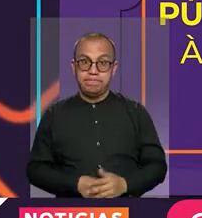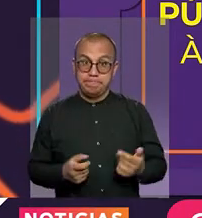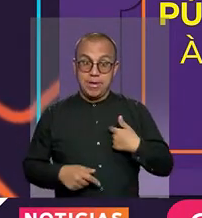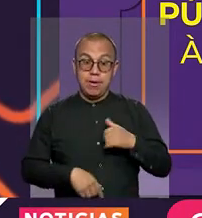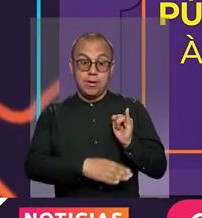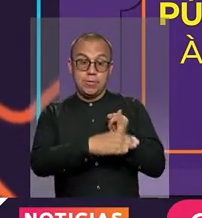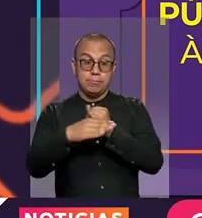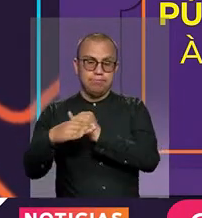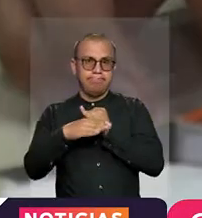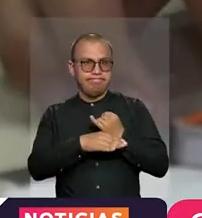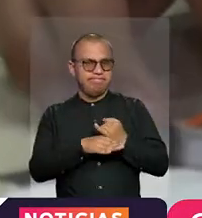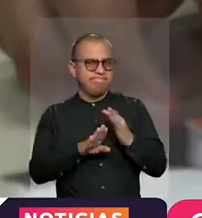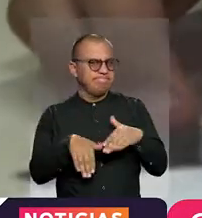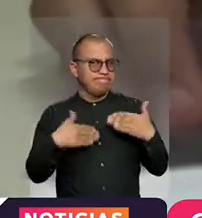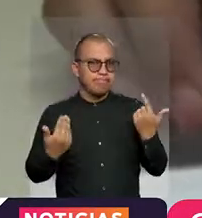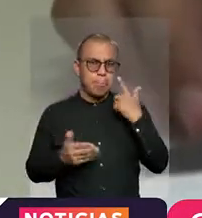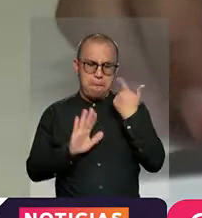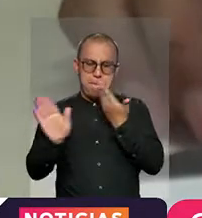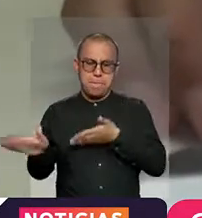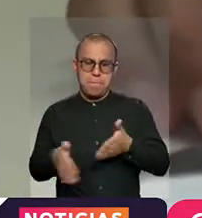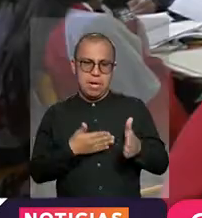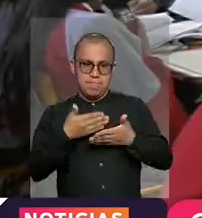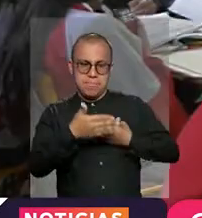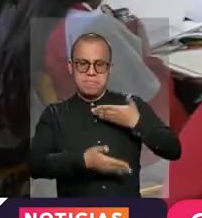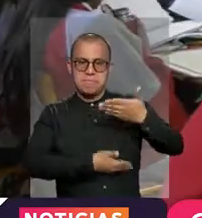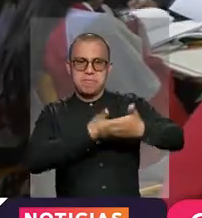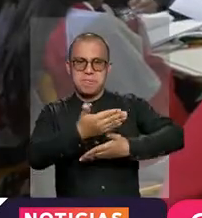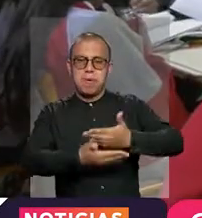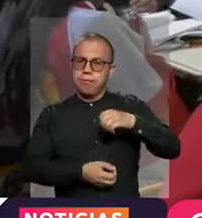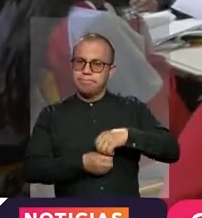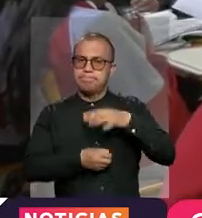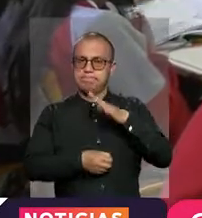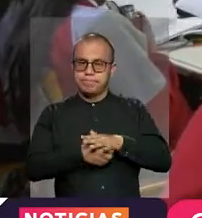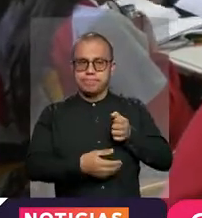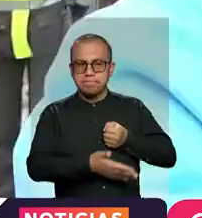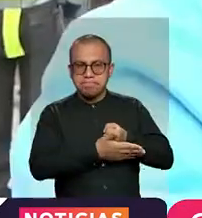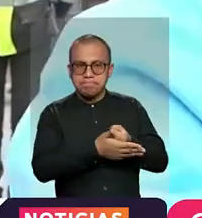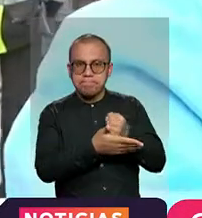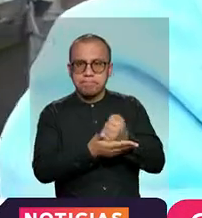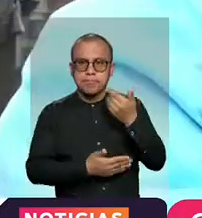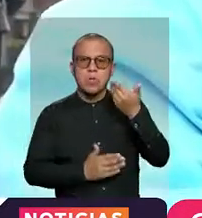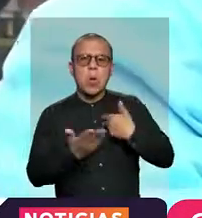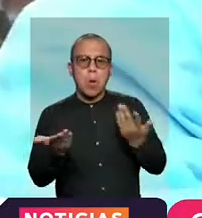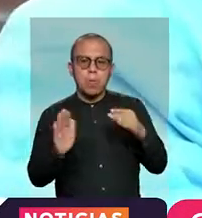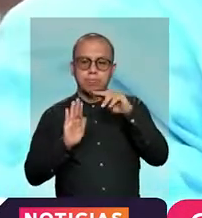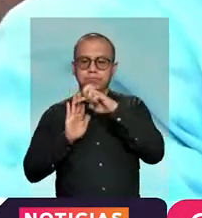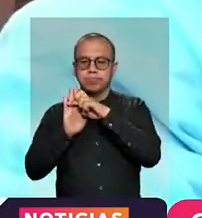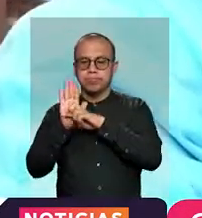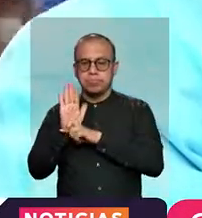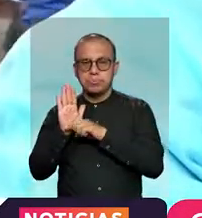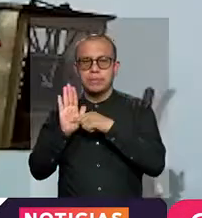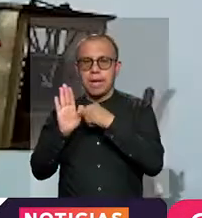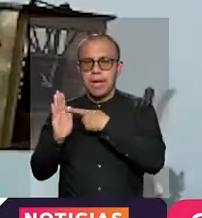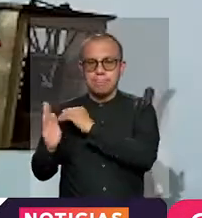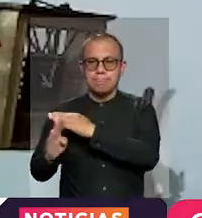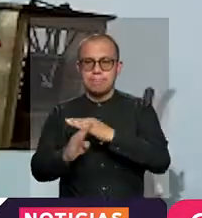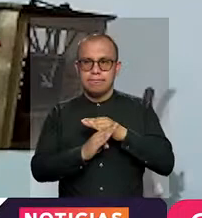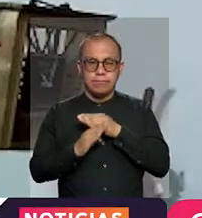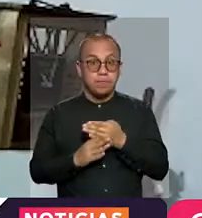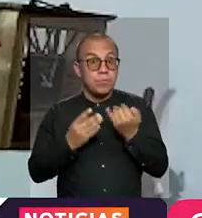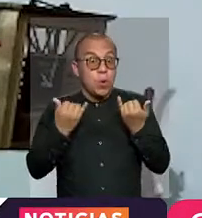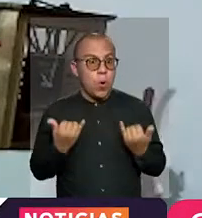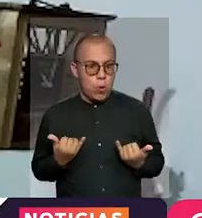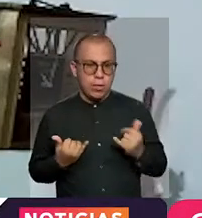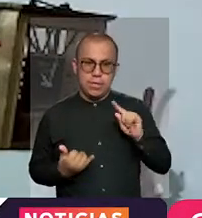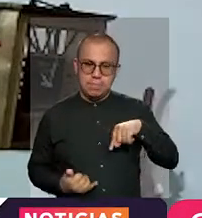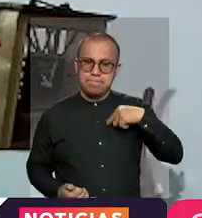que las instituciones hagan parte de este plan de retorno gradual, el distrito continúa con el proceso de revisión de protocolos de bioseguridad. Hoy por hoy,